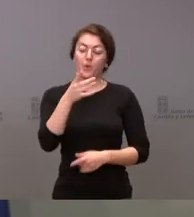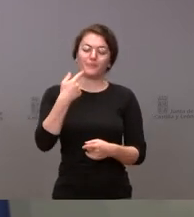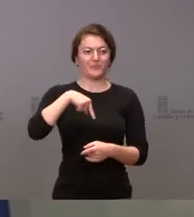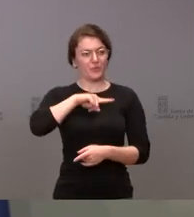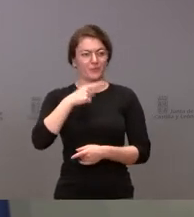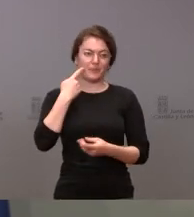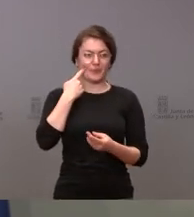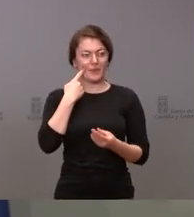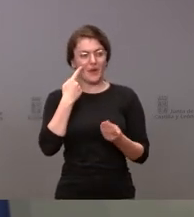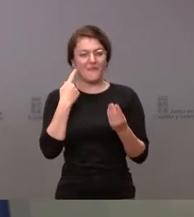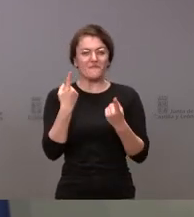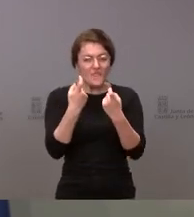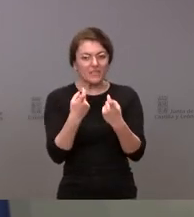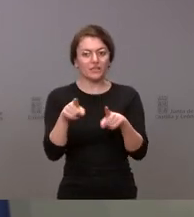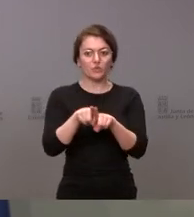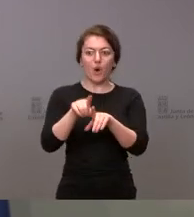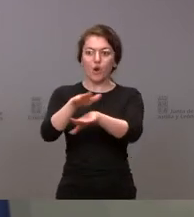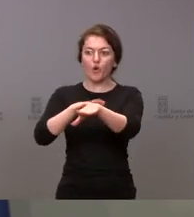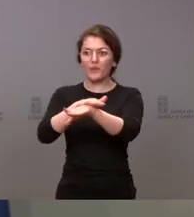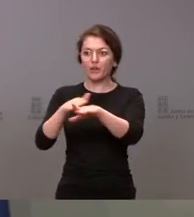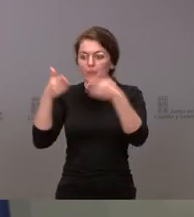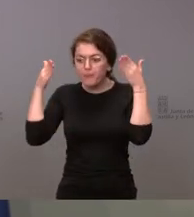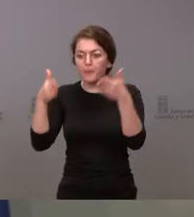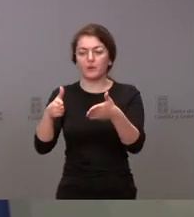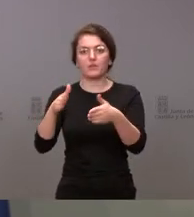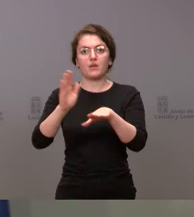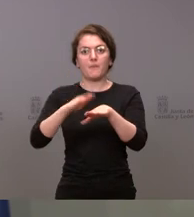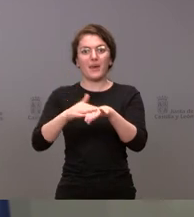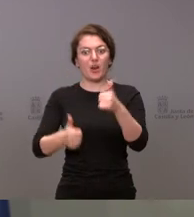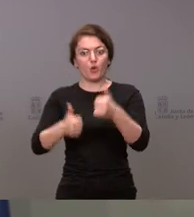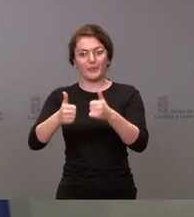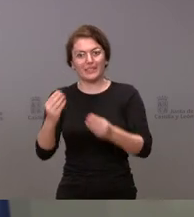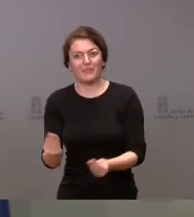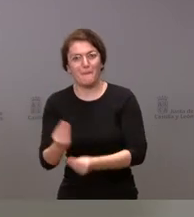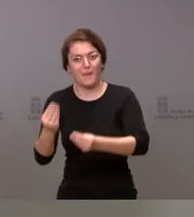en esta cuestión concreta de la creación de empleo y de la mejora de la competitividad de la economía española.